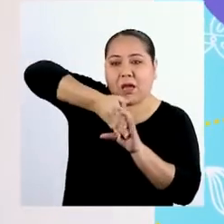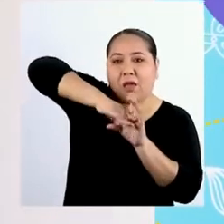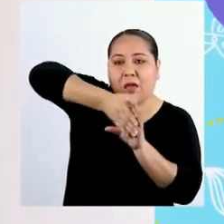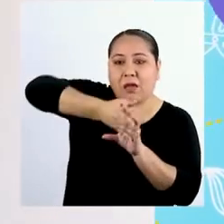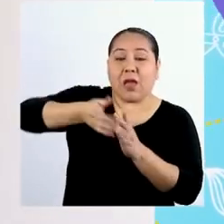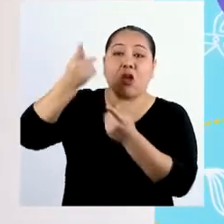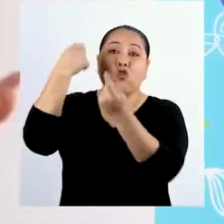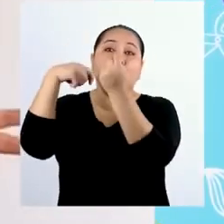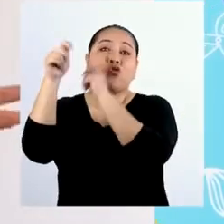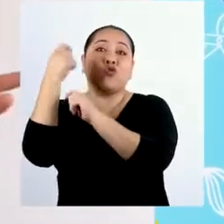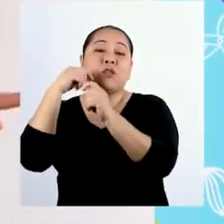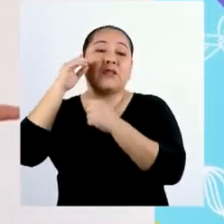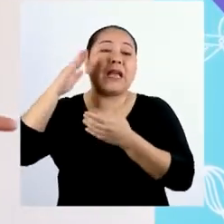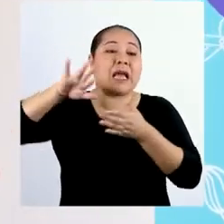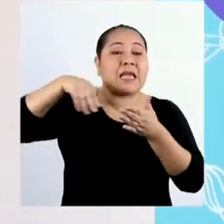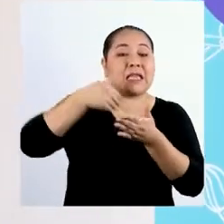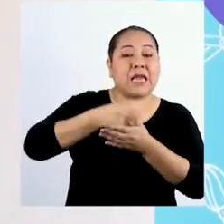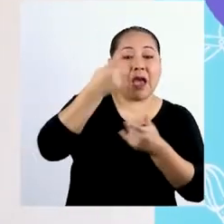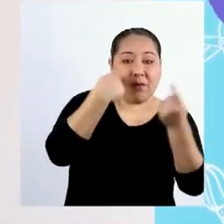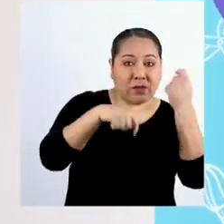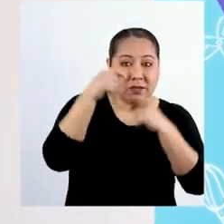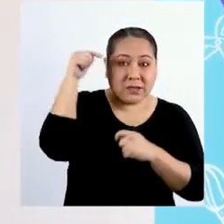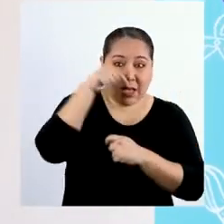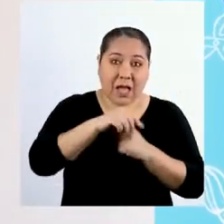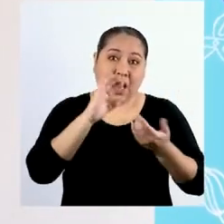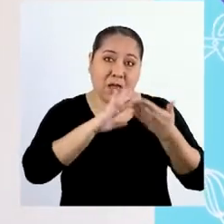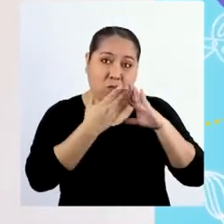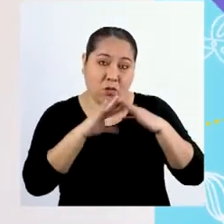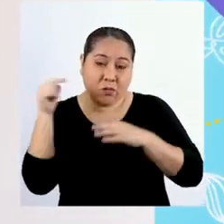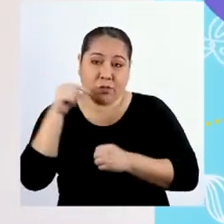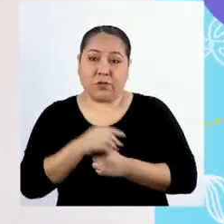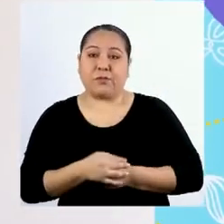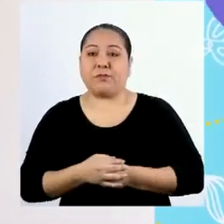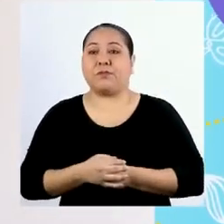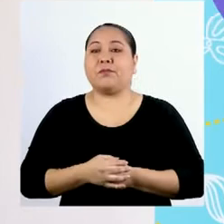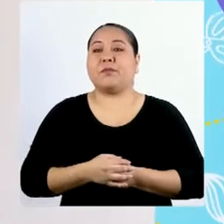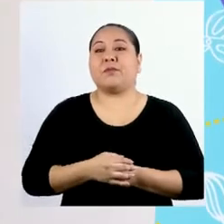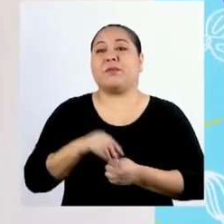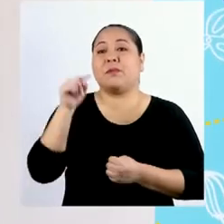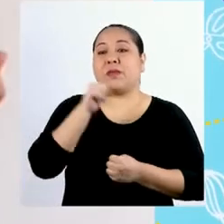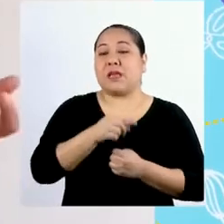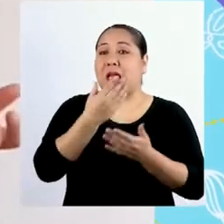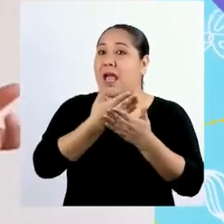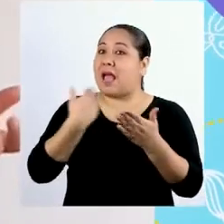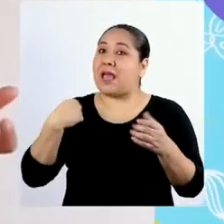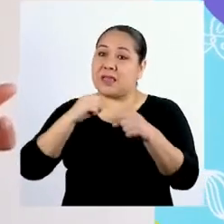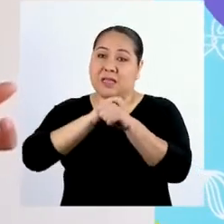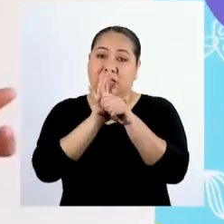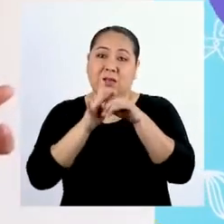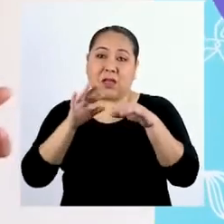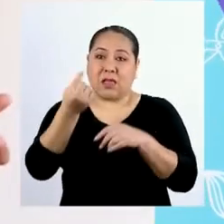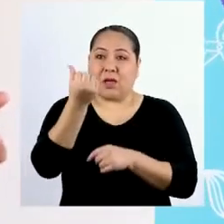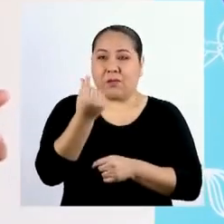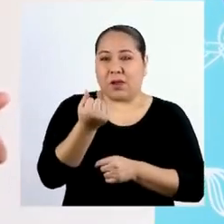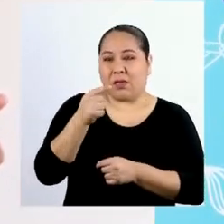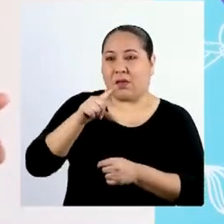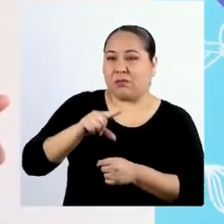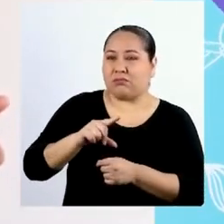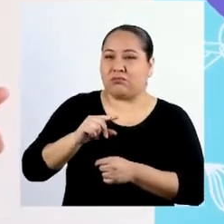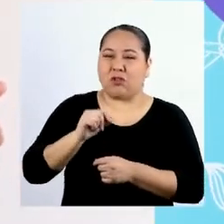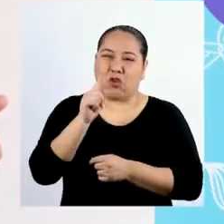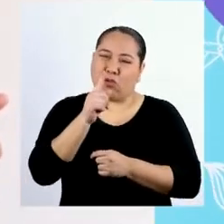a los turistas que llegan a visitar los restos arqueológicos del pueblo. Si antes de la pandemia el dinero